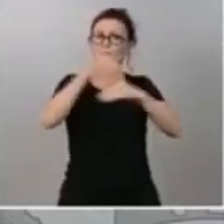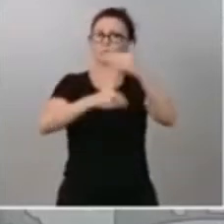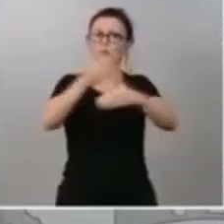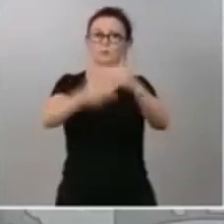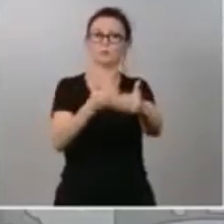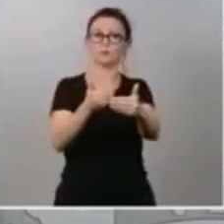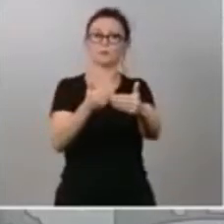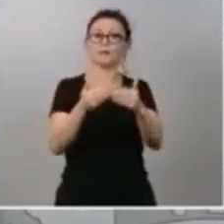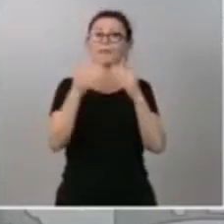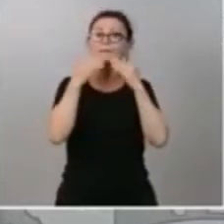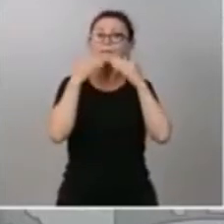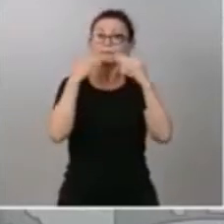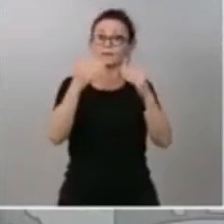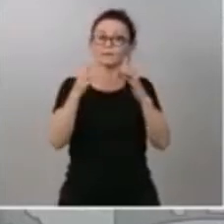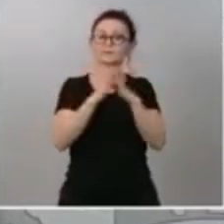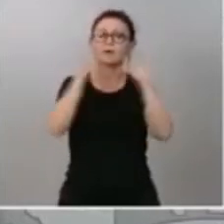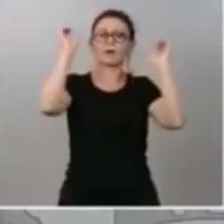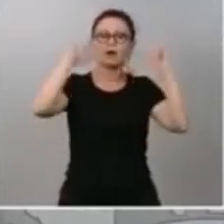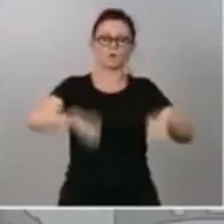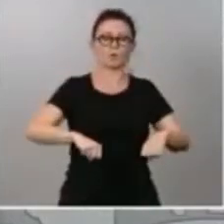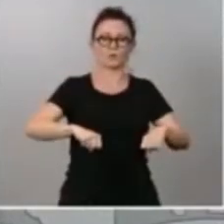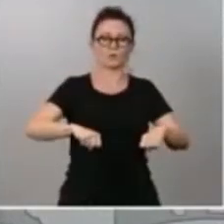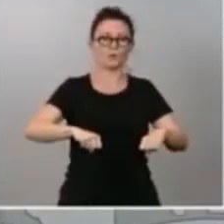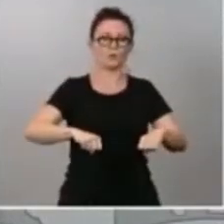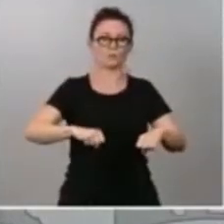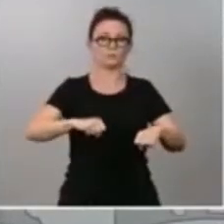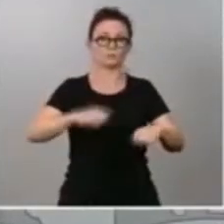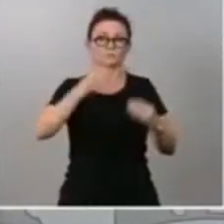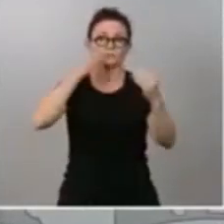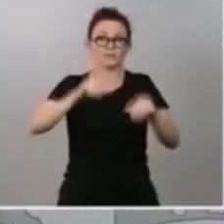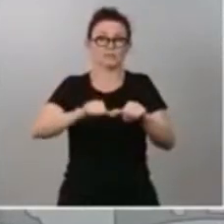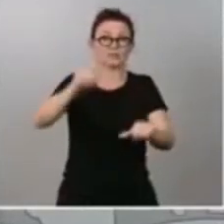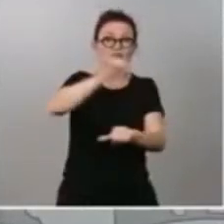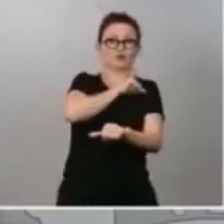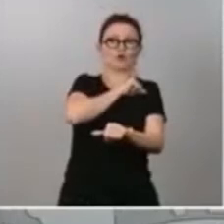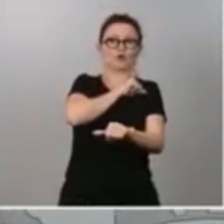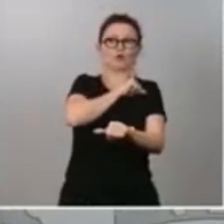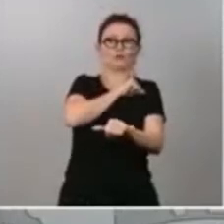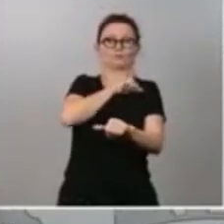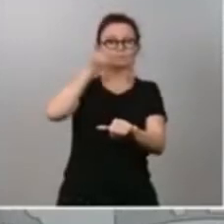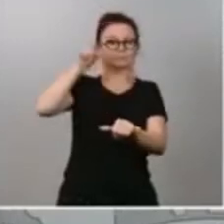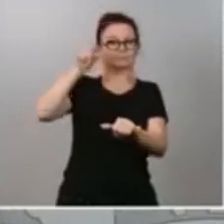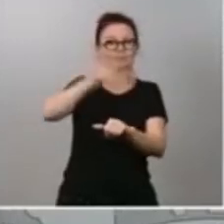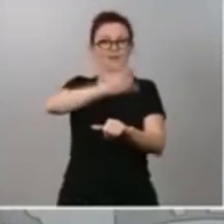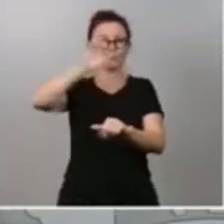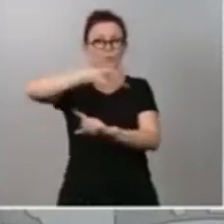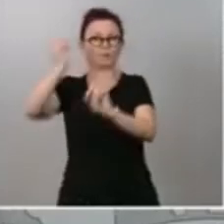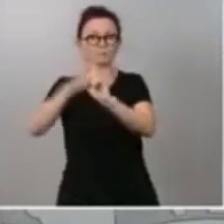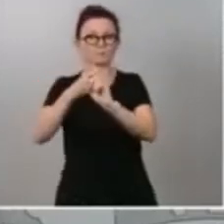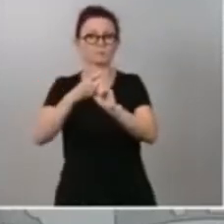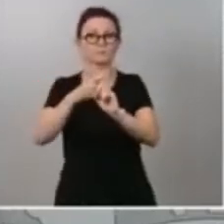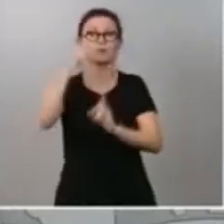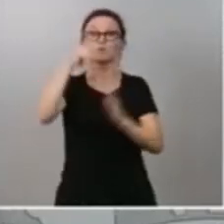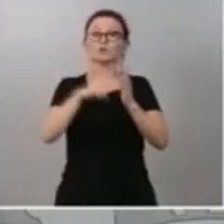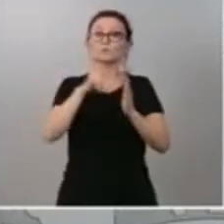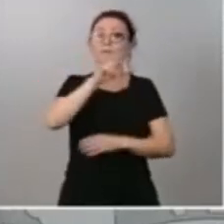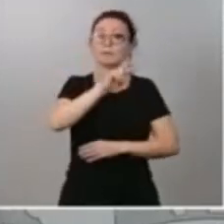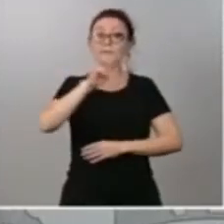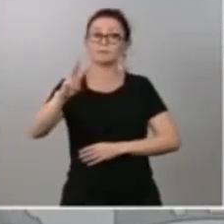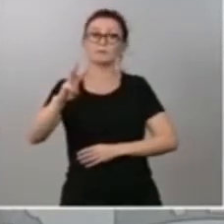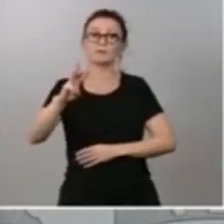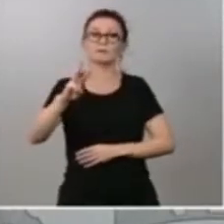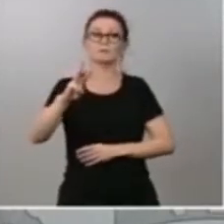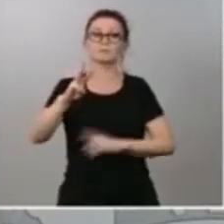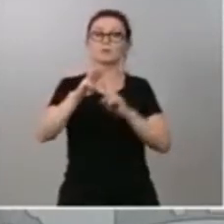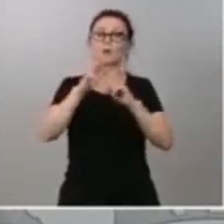gran acuerdo histórico que hemos logrado en Europa. Y para el año 2023 rebasaremos la situación que teníamos antes de esta crisis